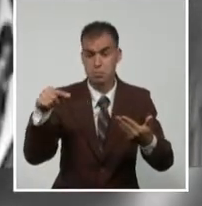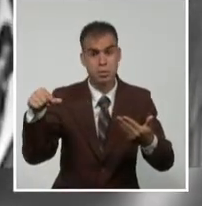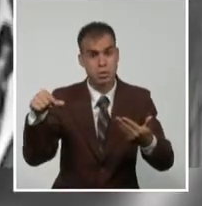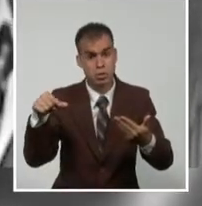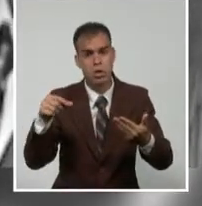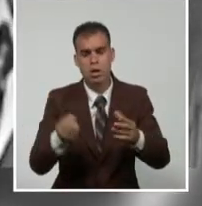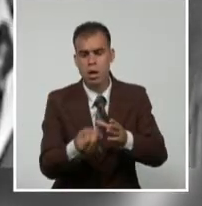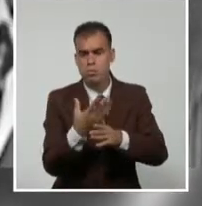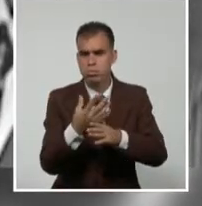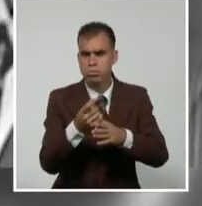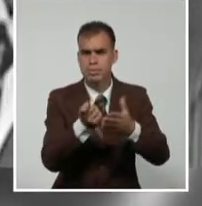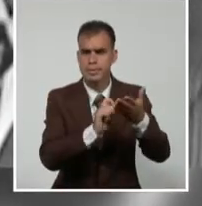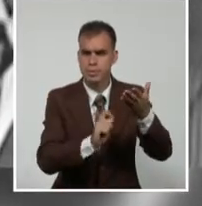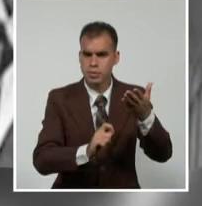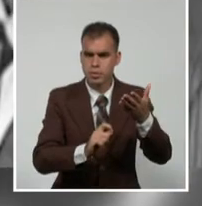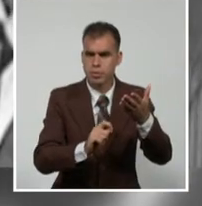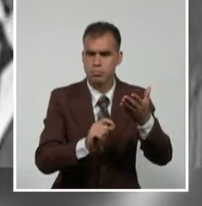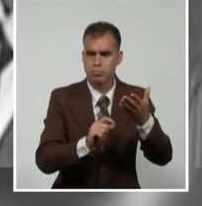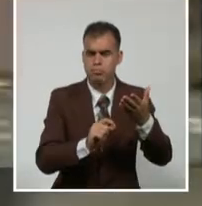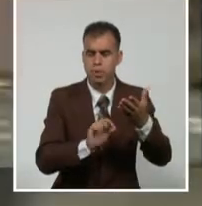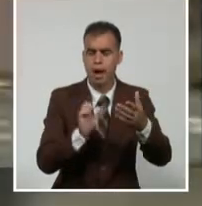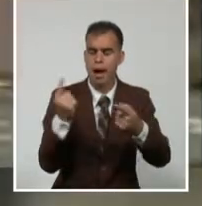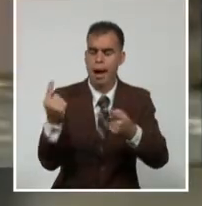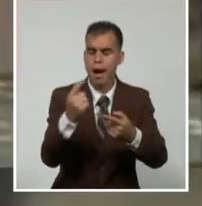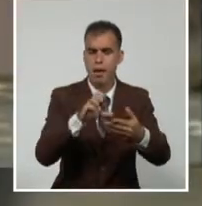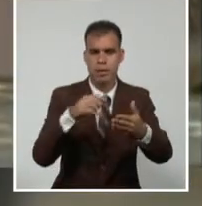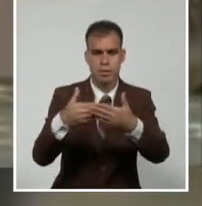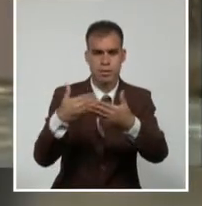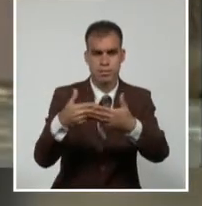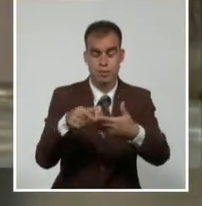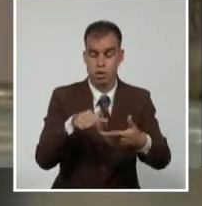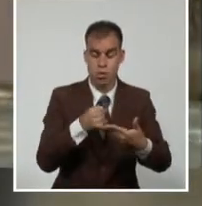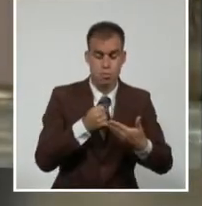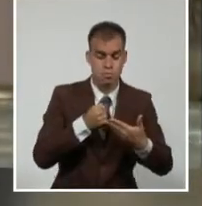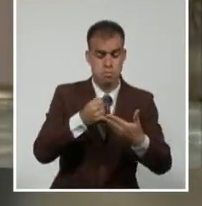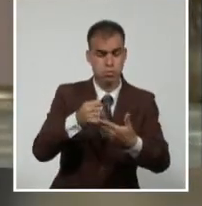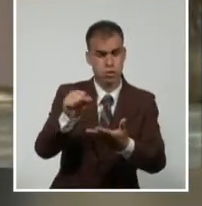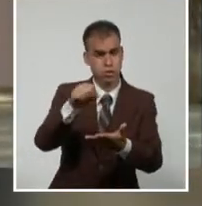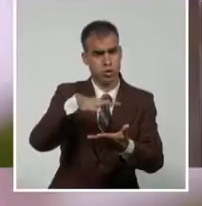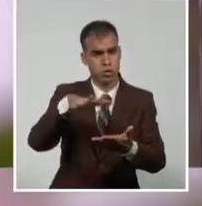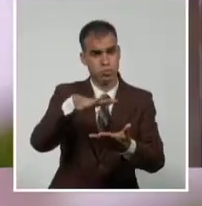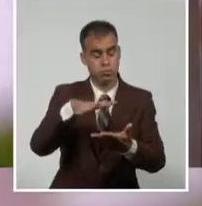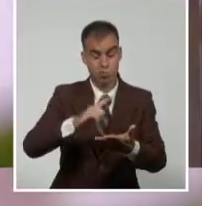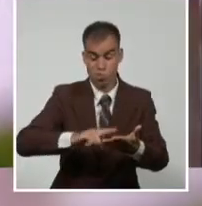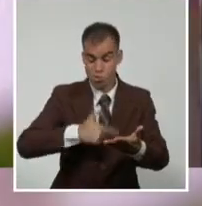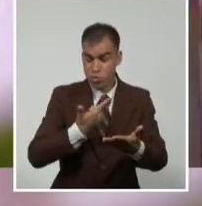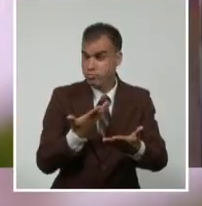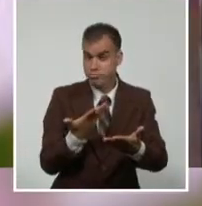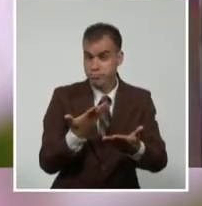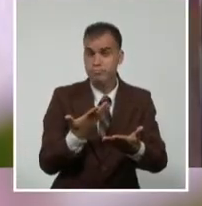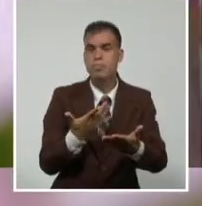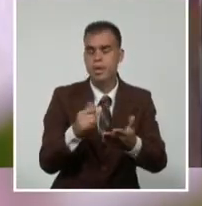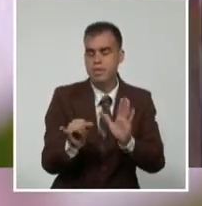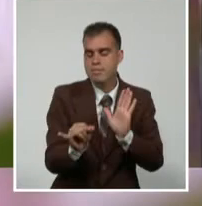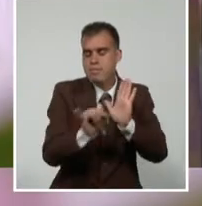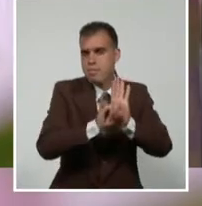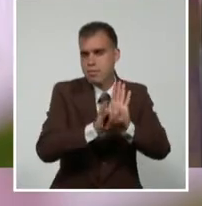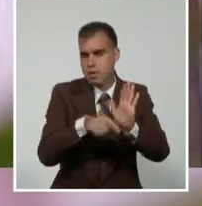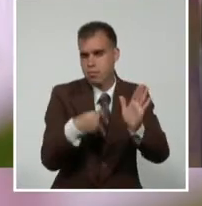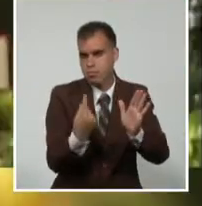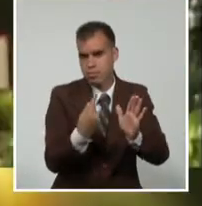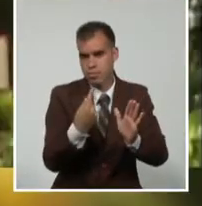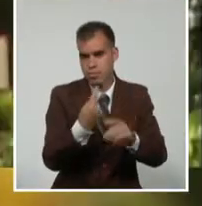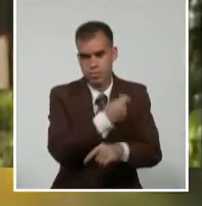instituciones, la oportunidad de aportar a la sociedad. Porque la cultura es sostén y materia de la identidad, de la